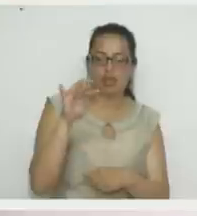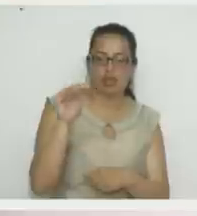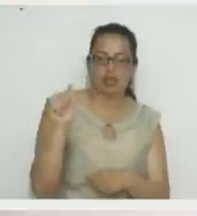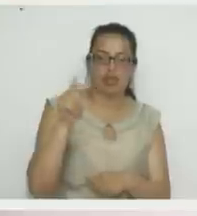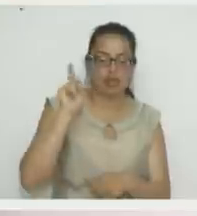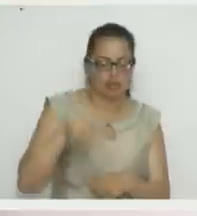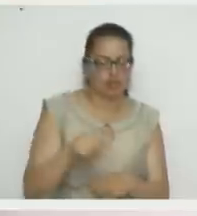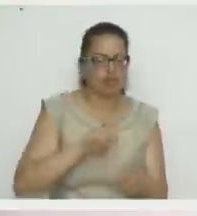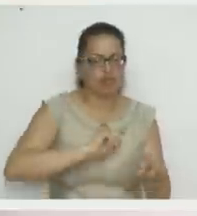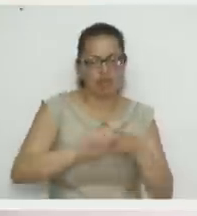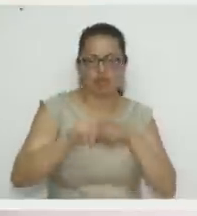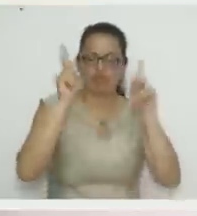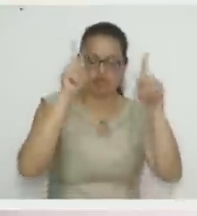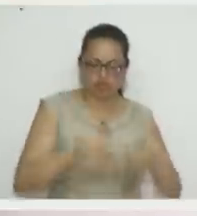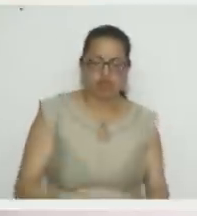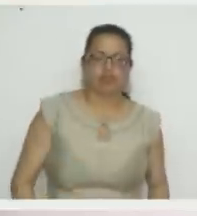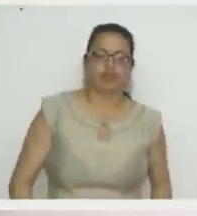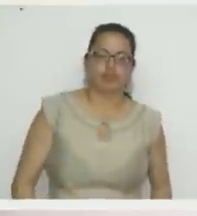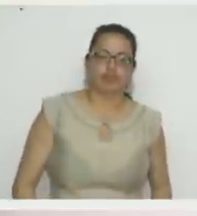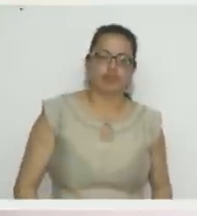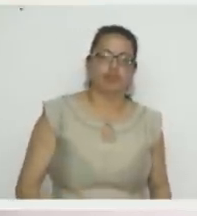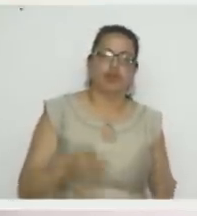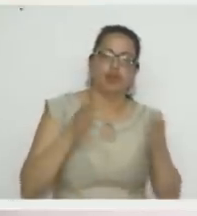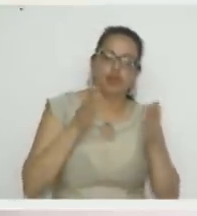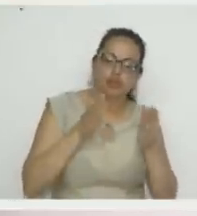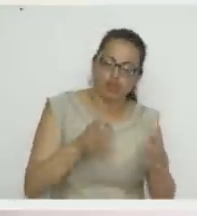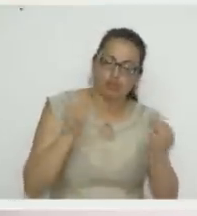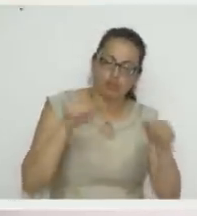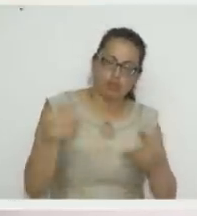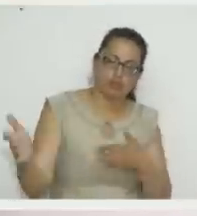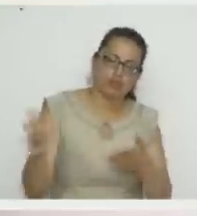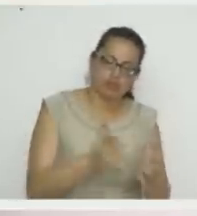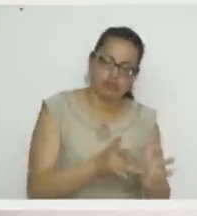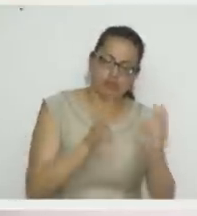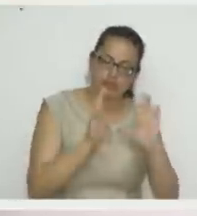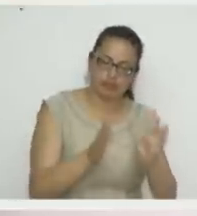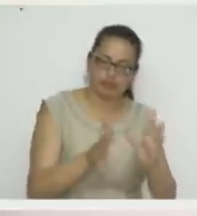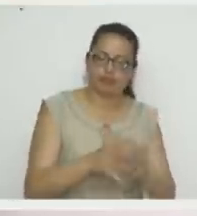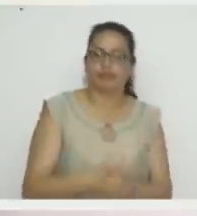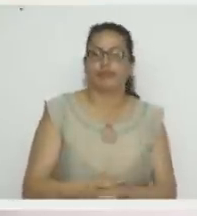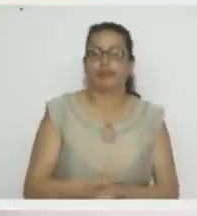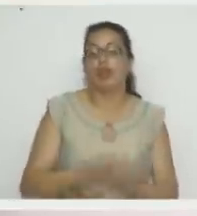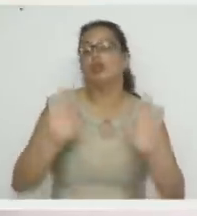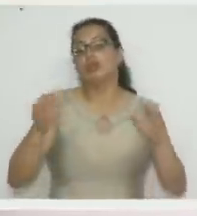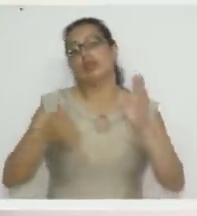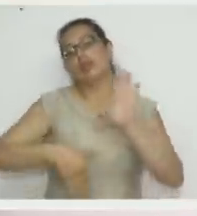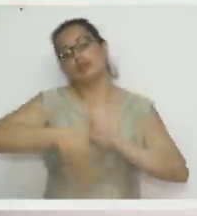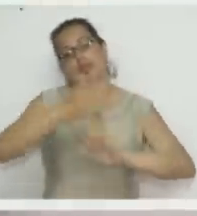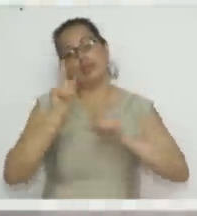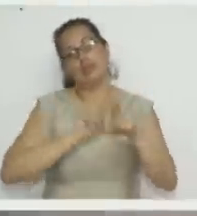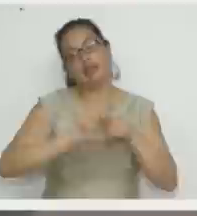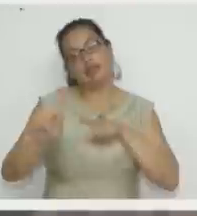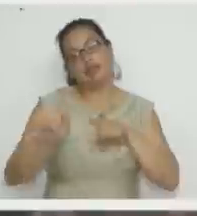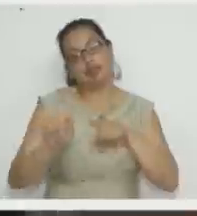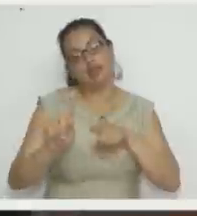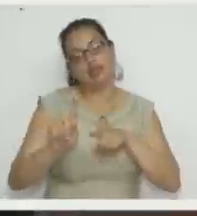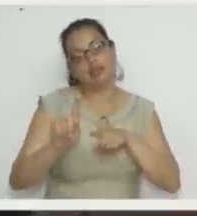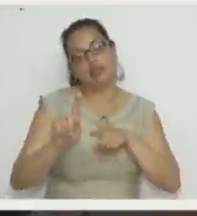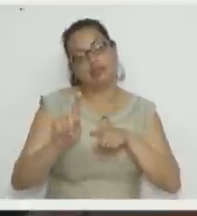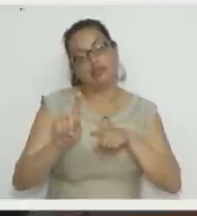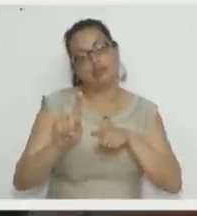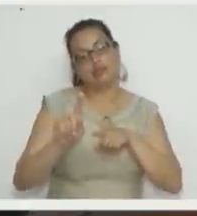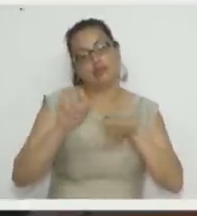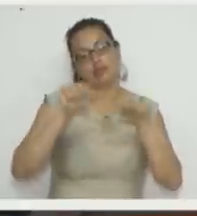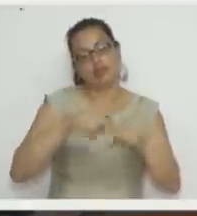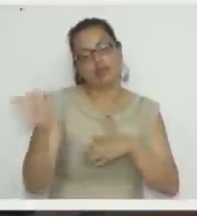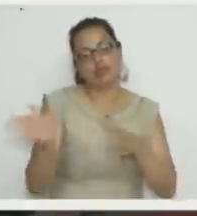también Transmilenio, entonces hay muchas oportunidades de participar de las clases. Así es. Si van en Transmilenio, pueden llegar hasta la Carrera